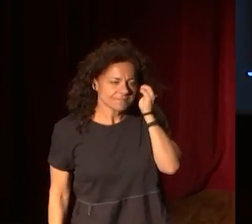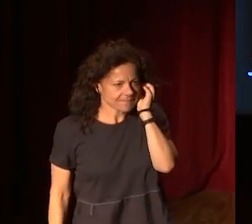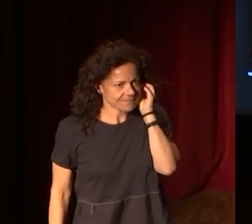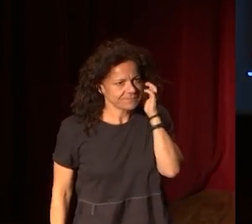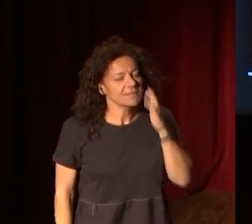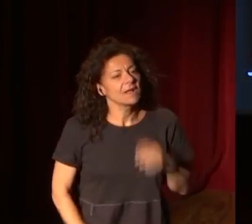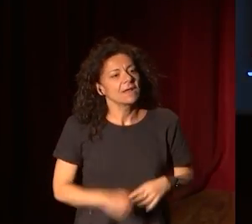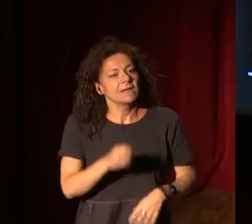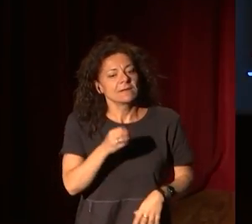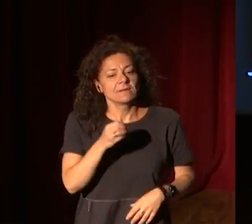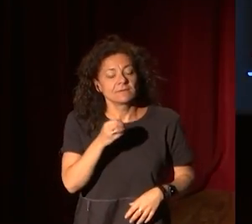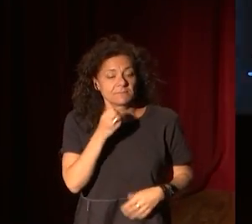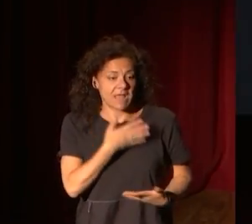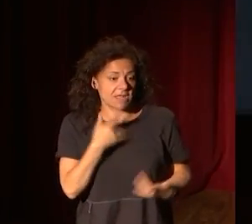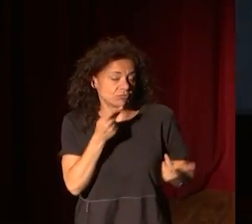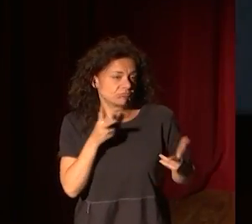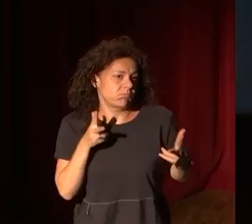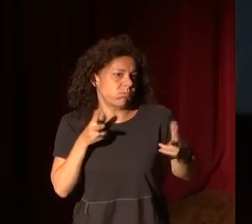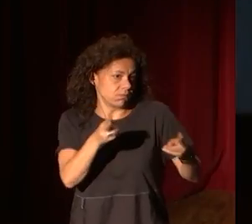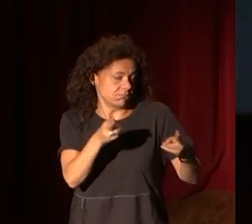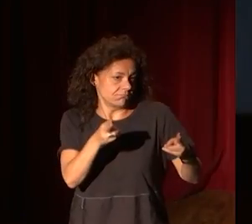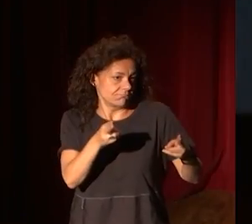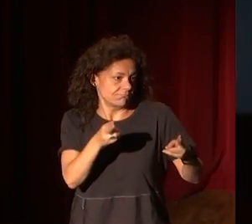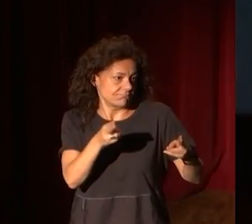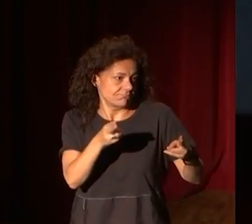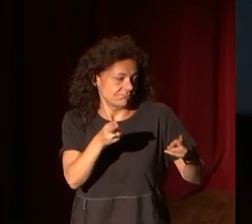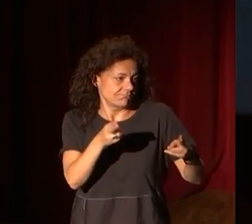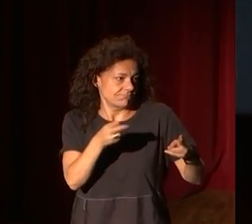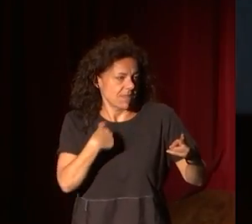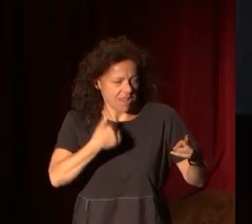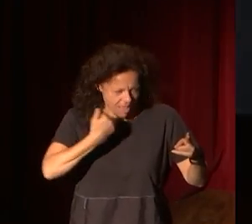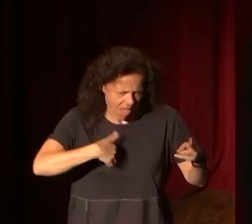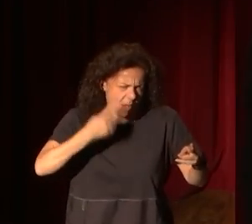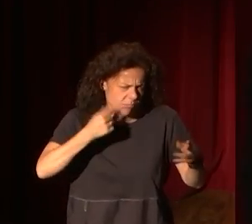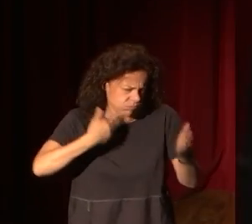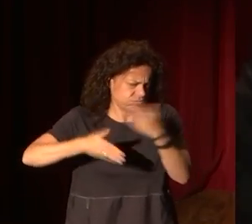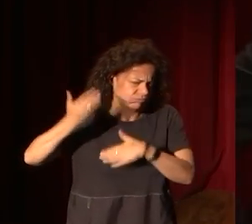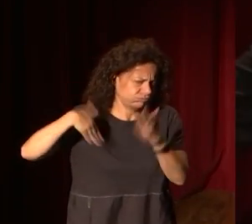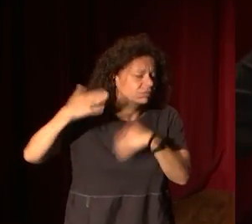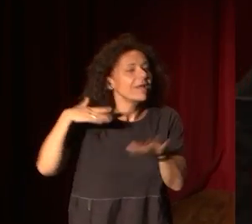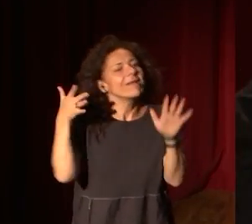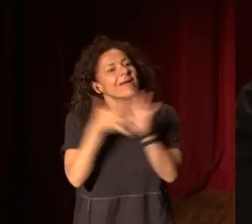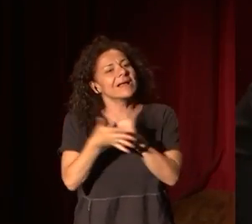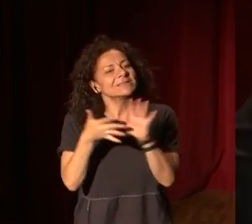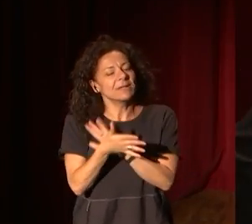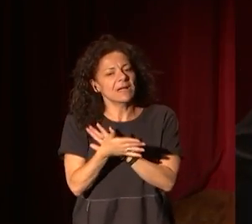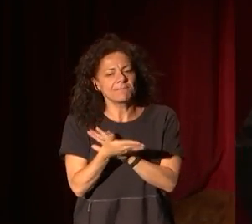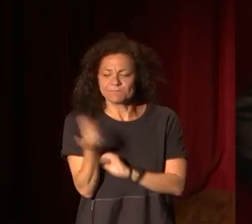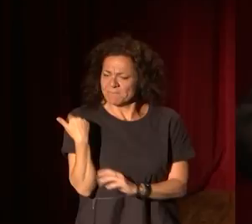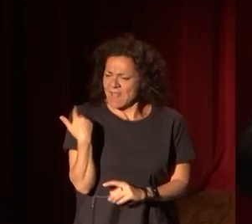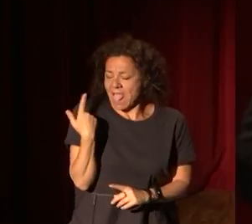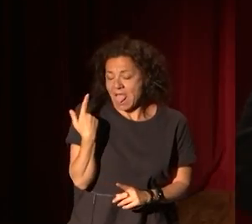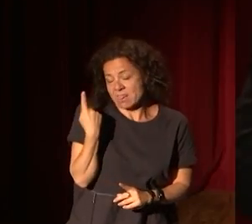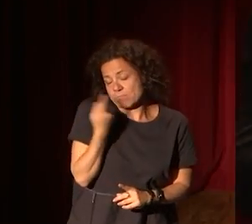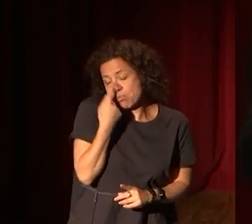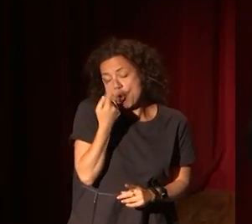Bien, es un gag, voy a decir mítico, que explica, el otro día me preguntó